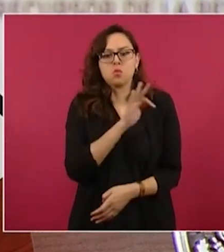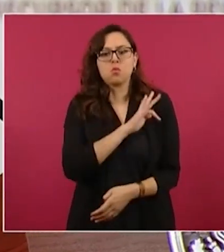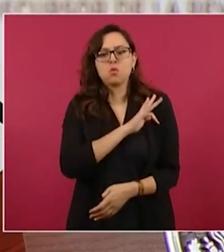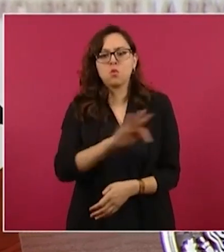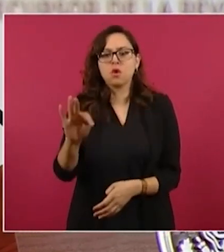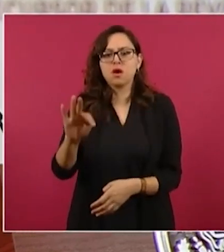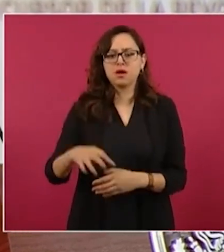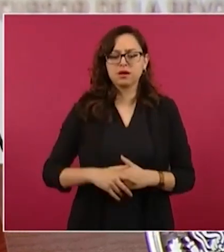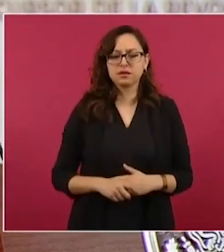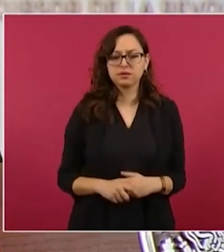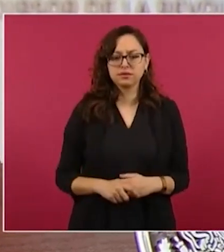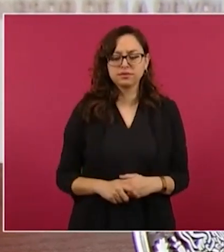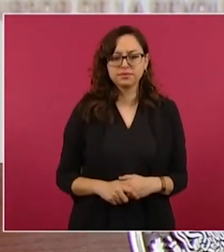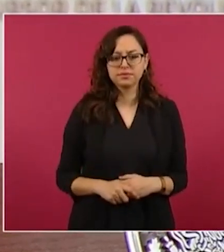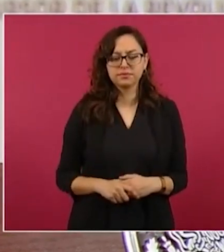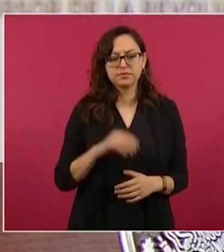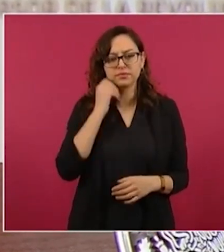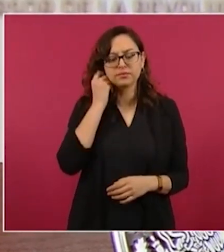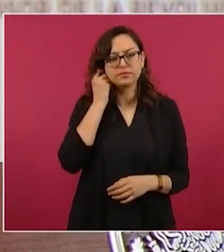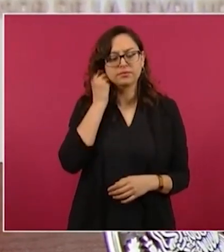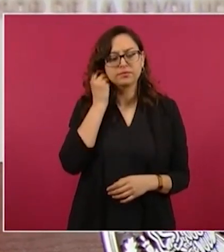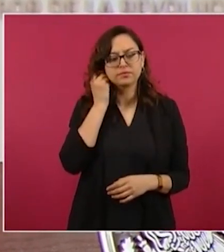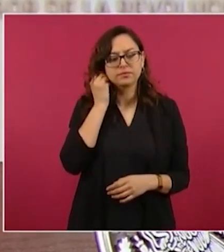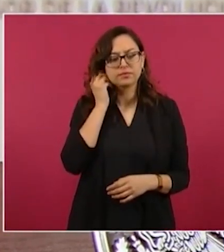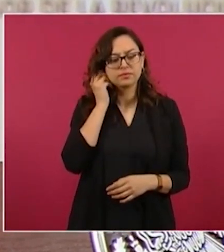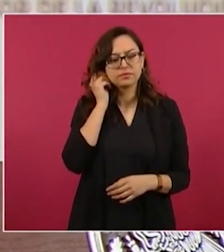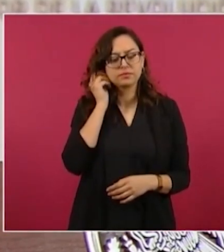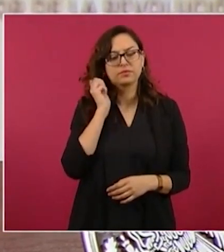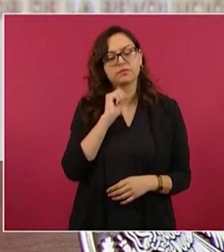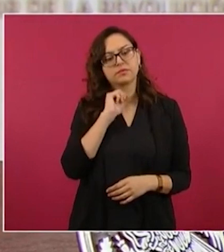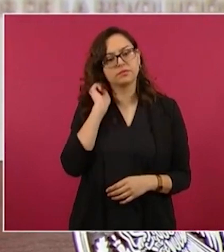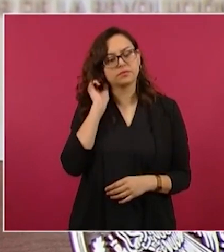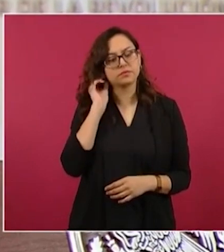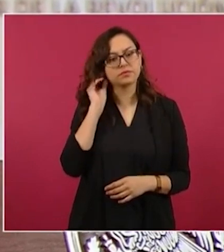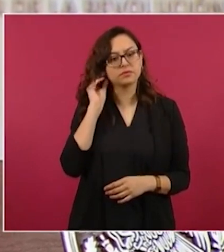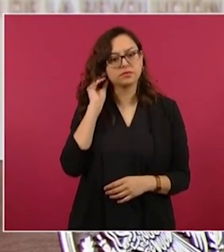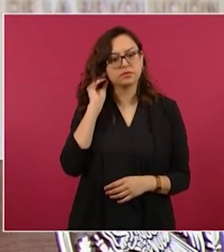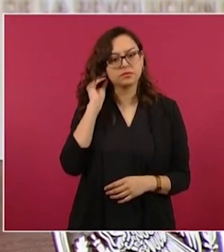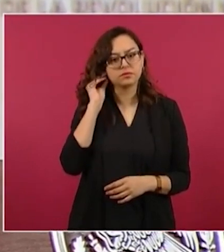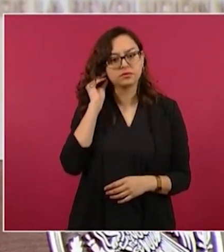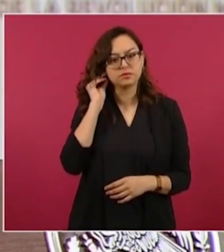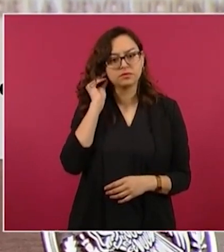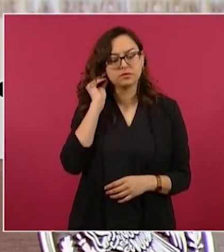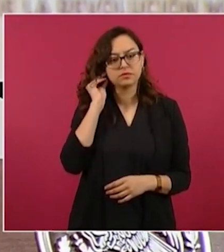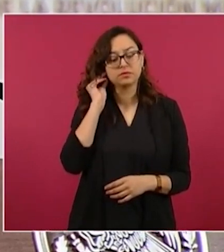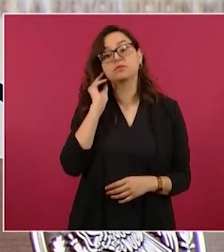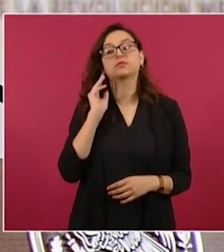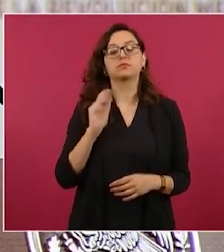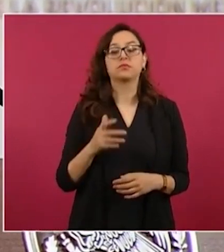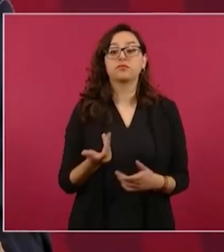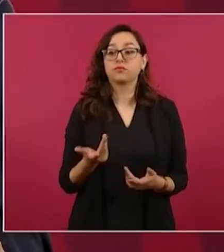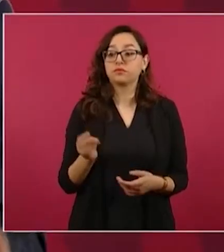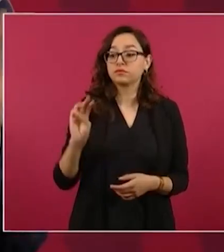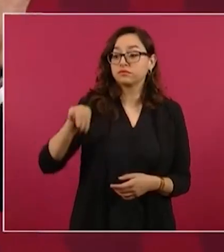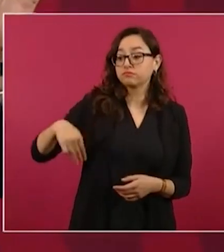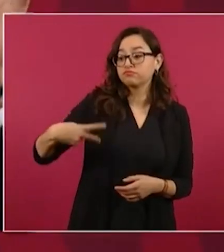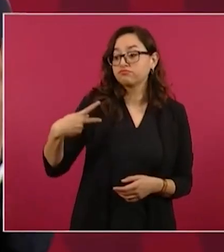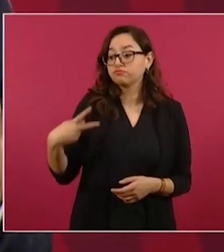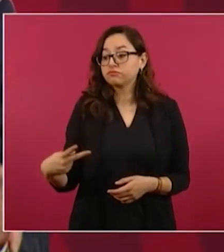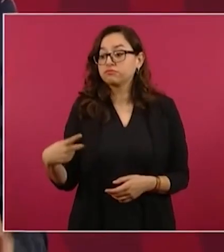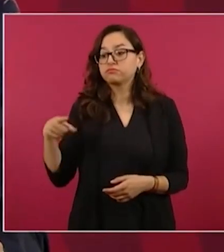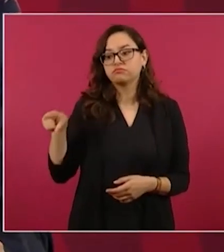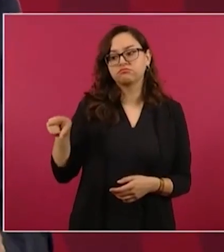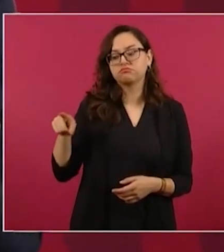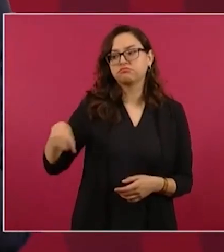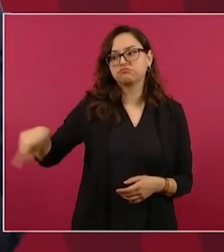están sosteniendo la acusación, que son ministerios públicos, tienen que